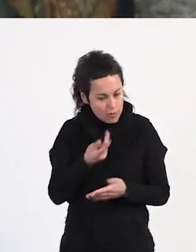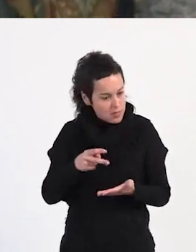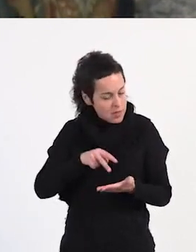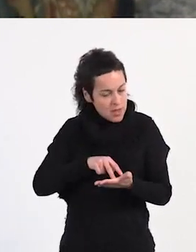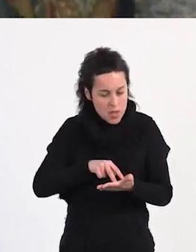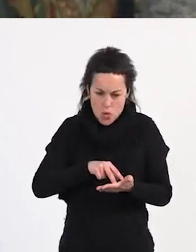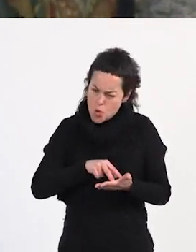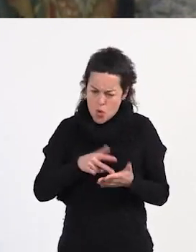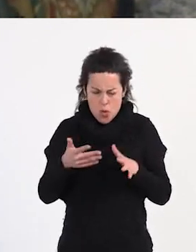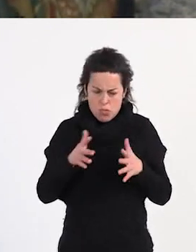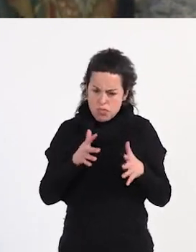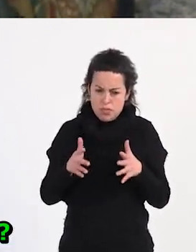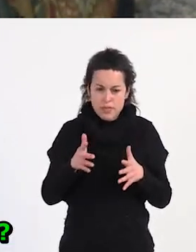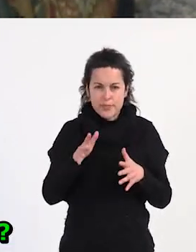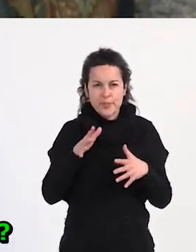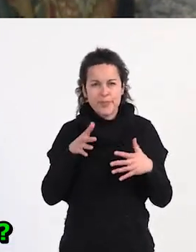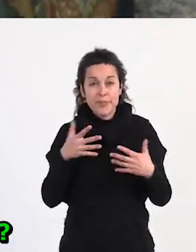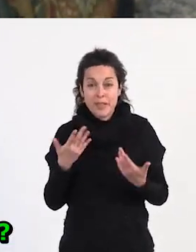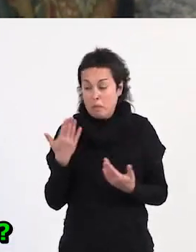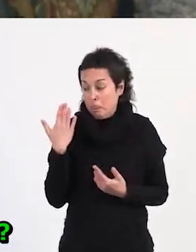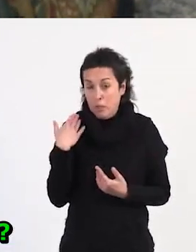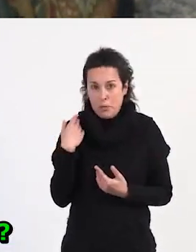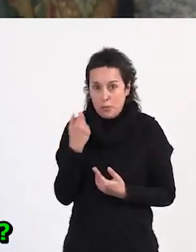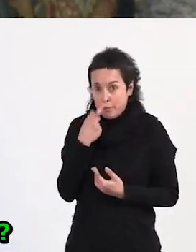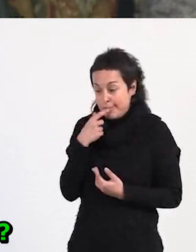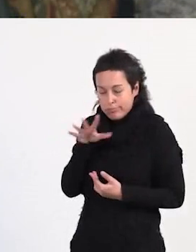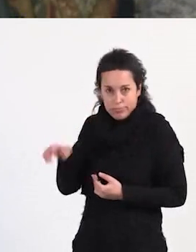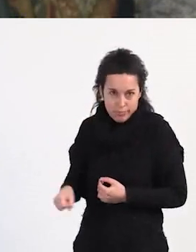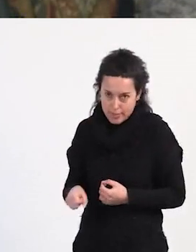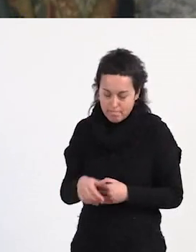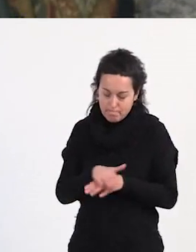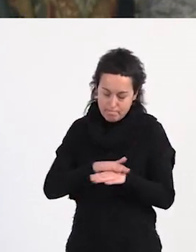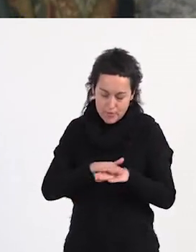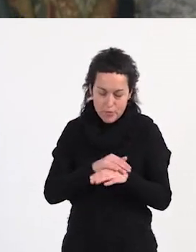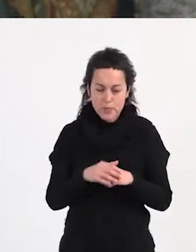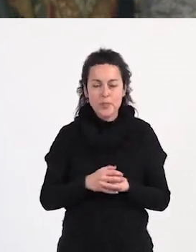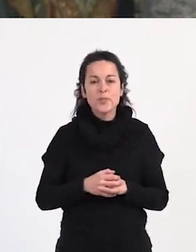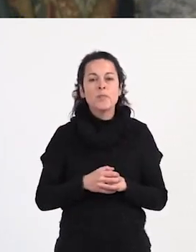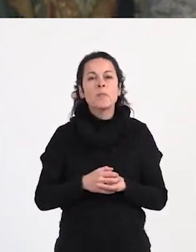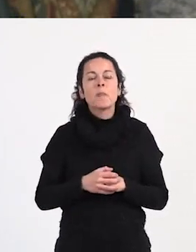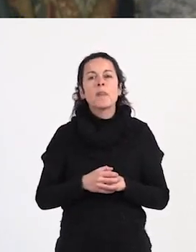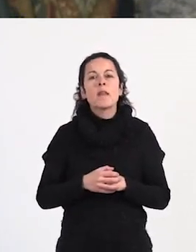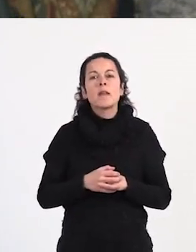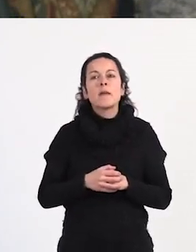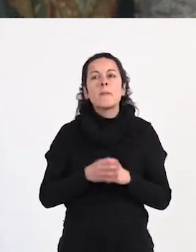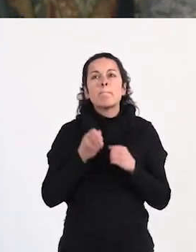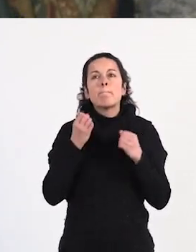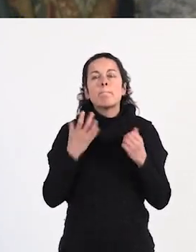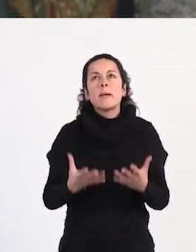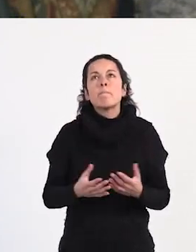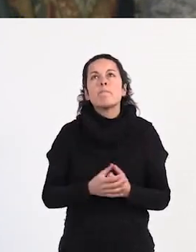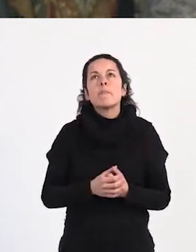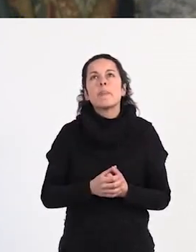mal hoy y estoy un poco como con... acabo de comprarme medicamentos, ¿no? Entonces, en este sentido,